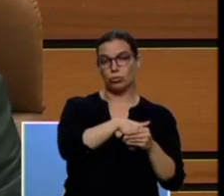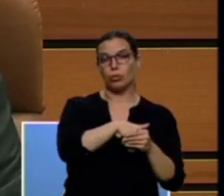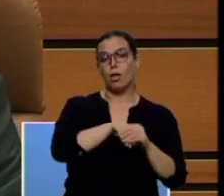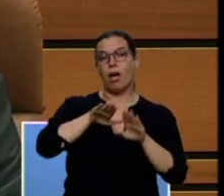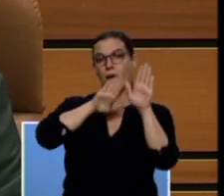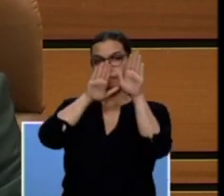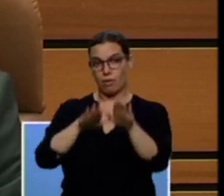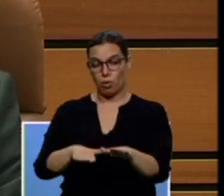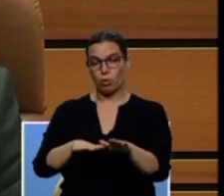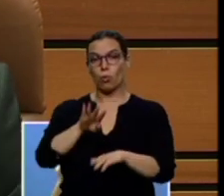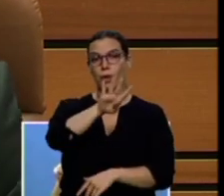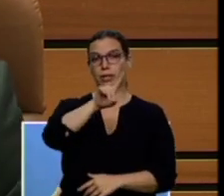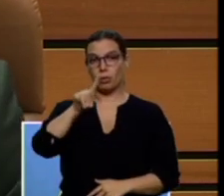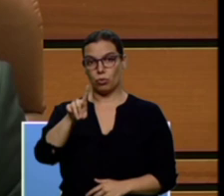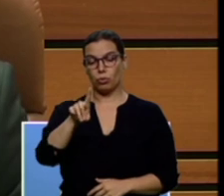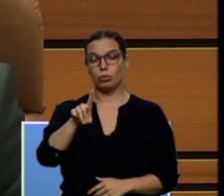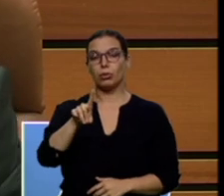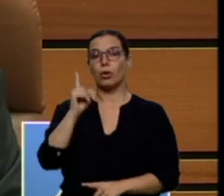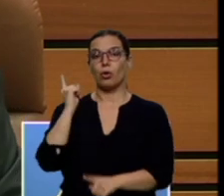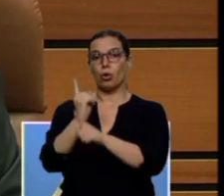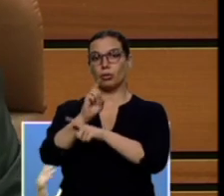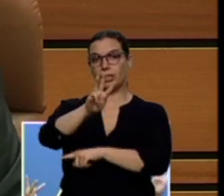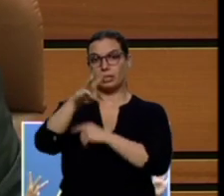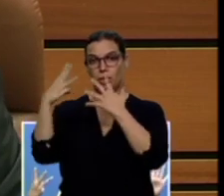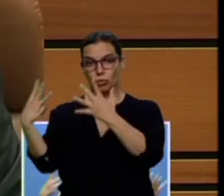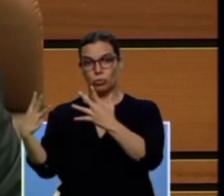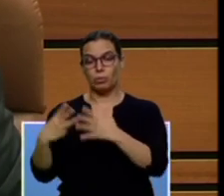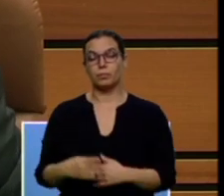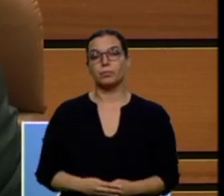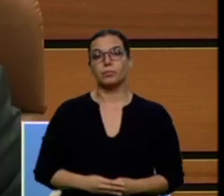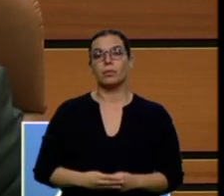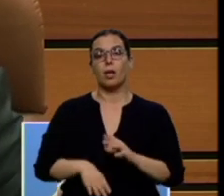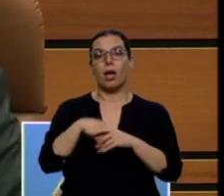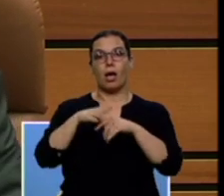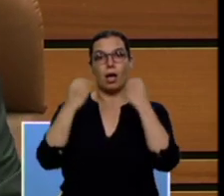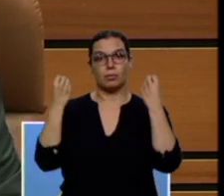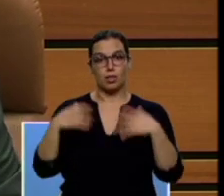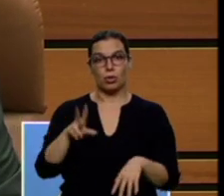41, en contra 38, abstenciones 2.